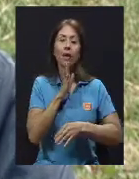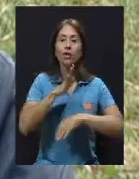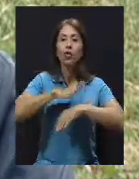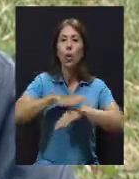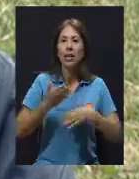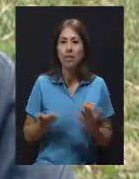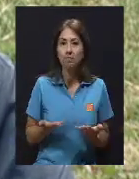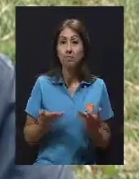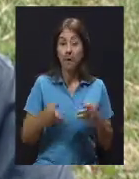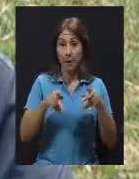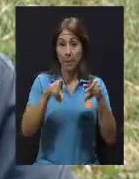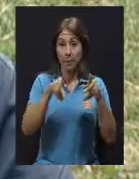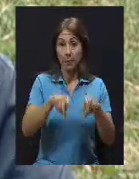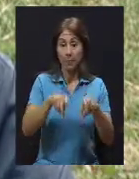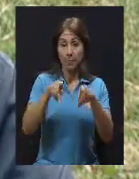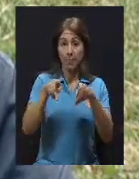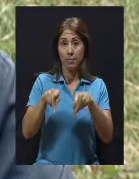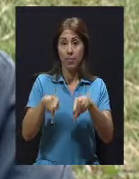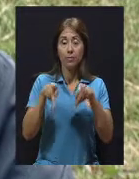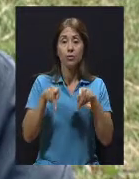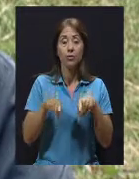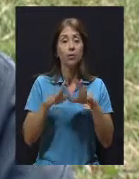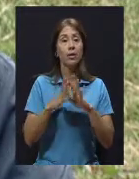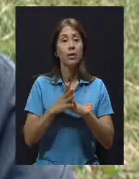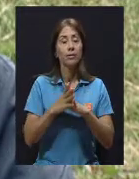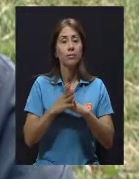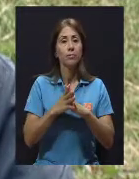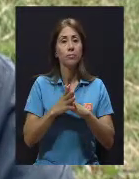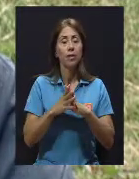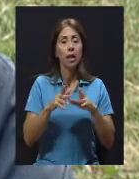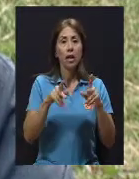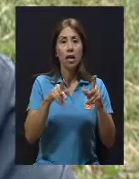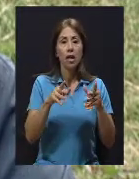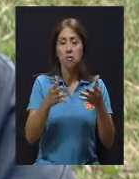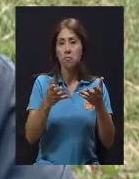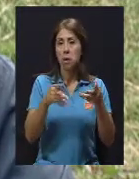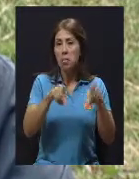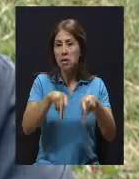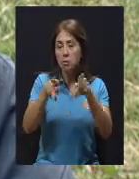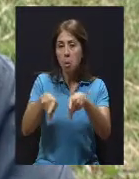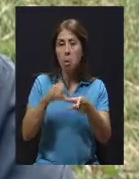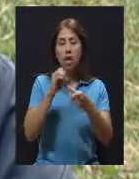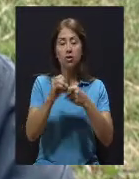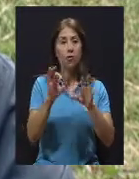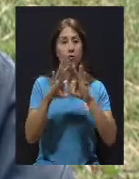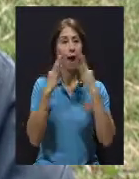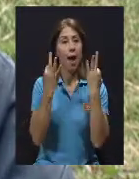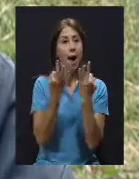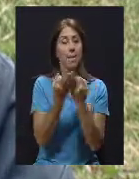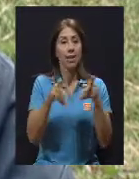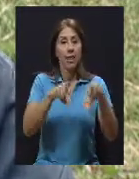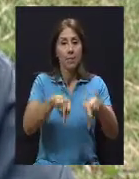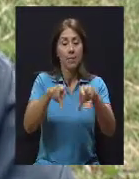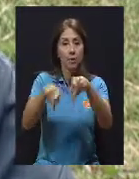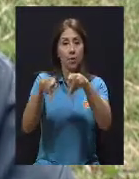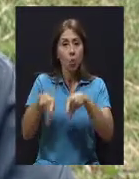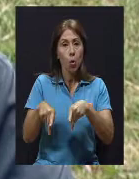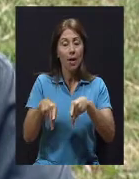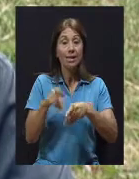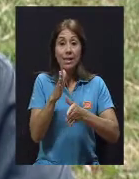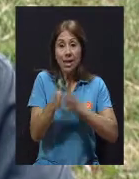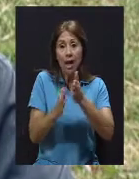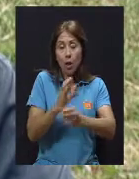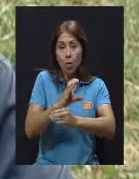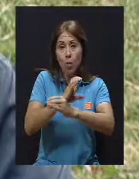los cuidados que deben tener en casita cada una de las personas y familiares que tienen a su